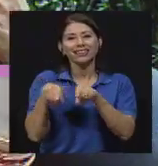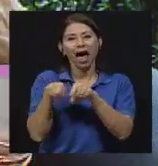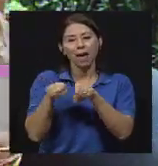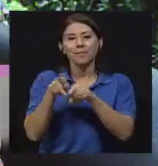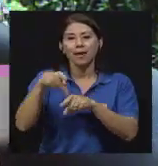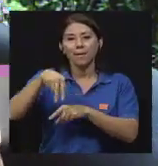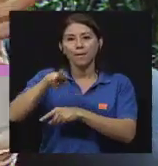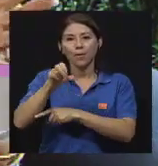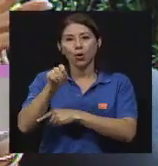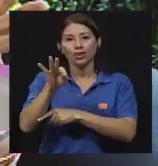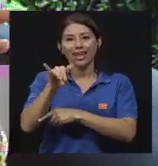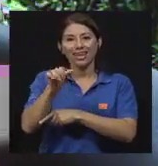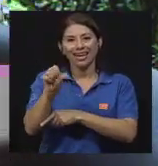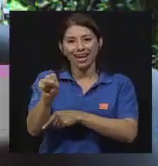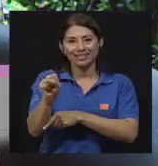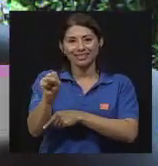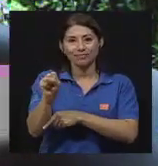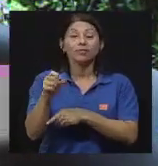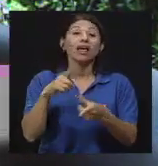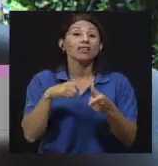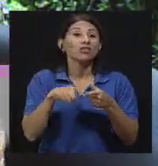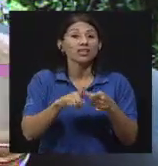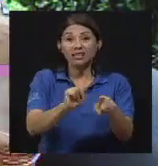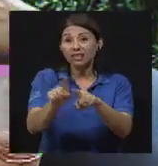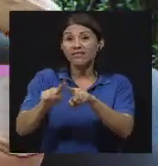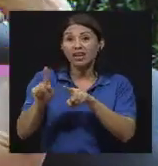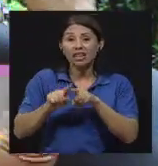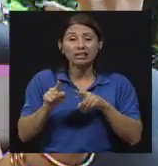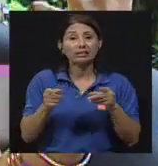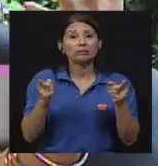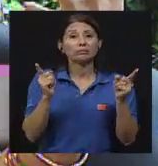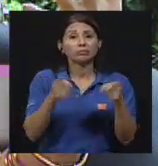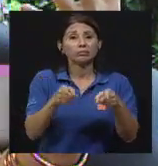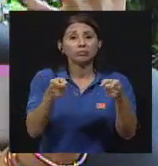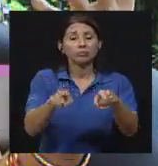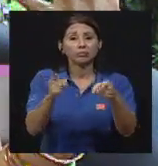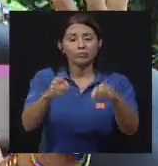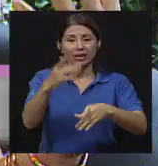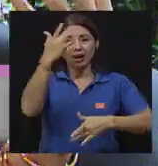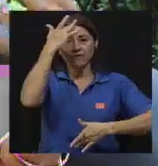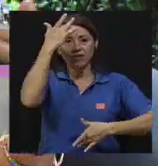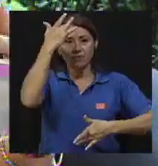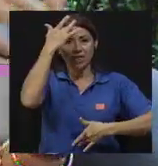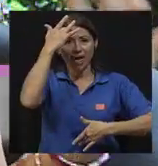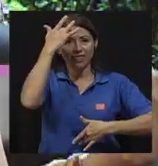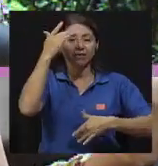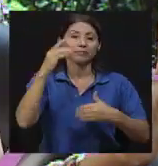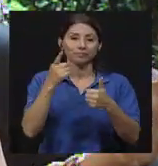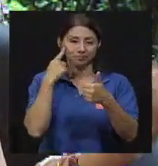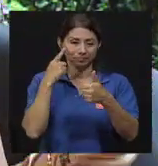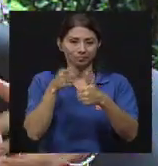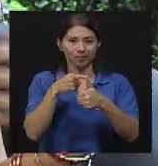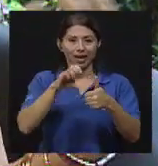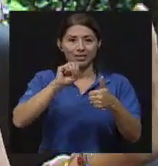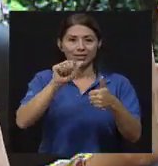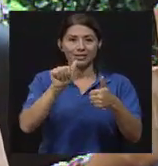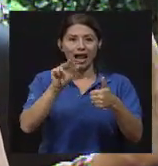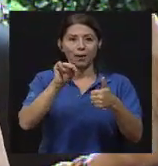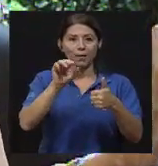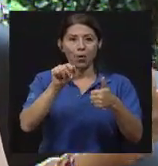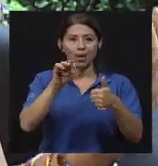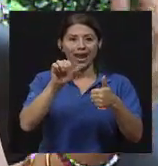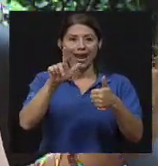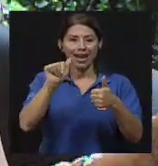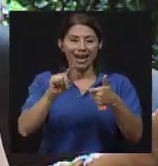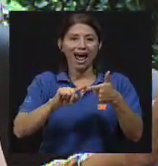ven envueltas. géneros importantísimos que producen enfermedad y que se oyen en el diario vivir, Salmonella, Shigella,